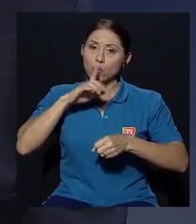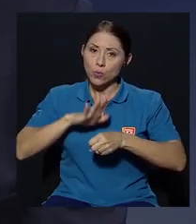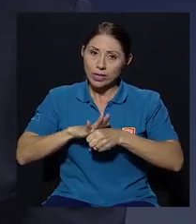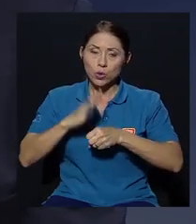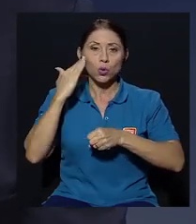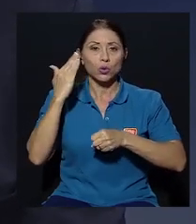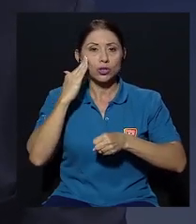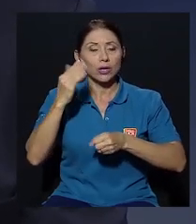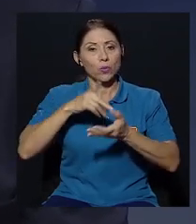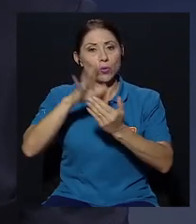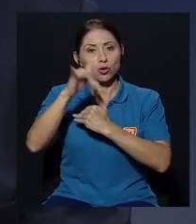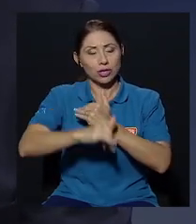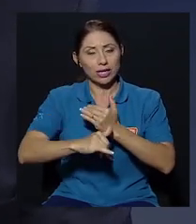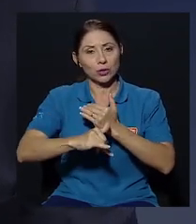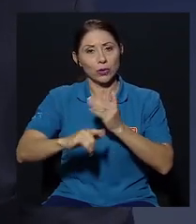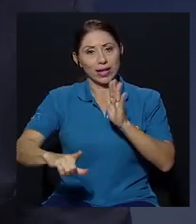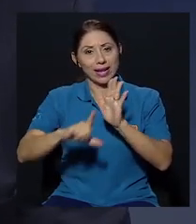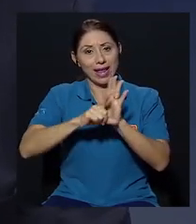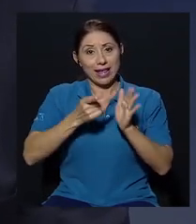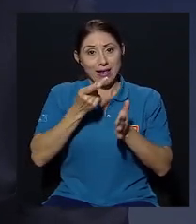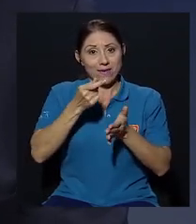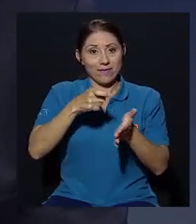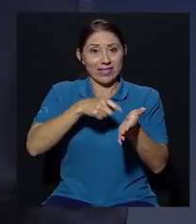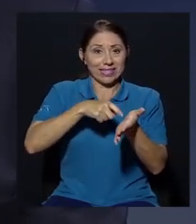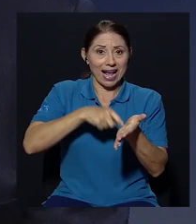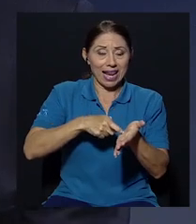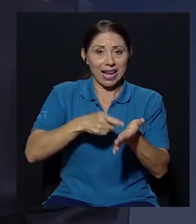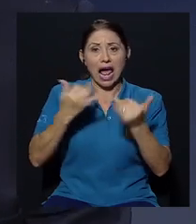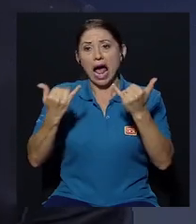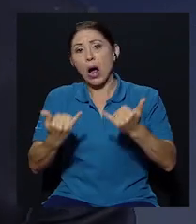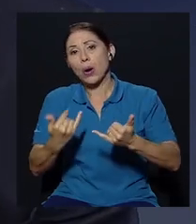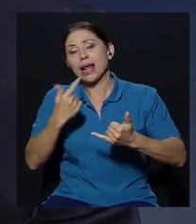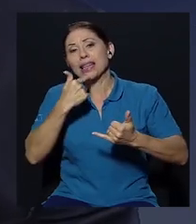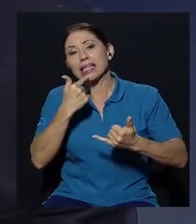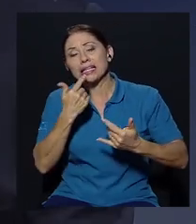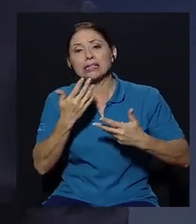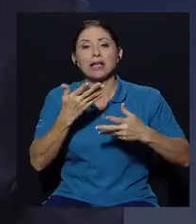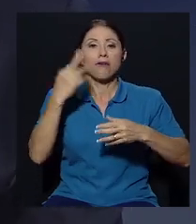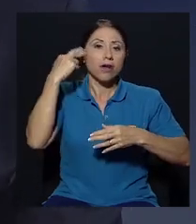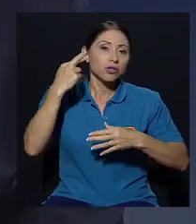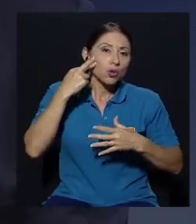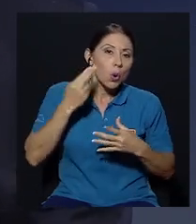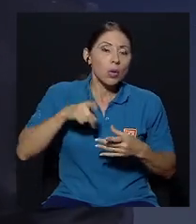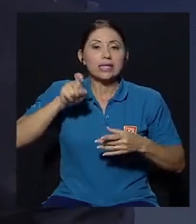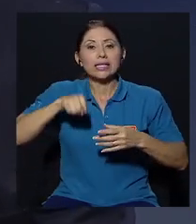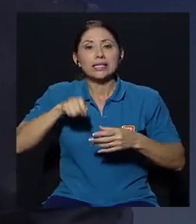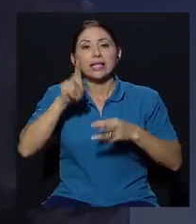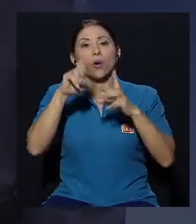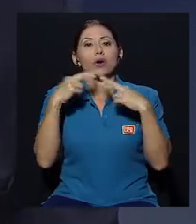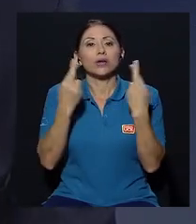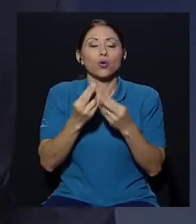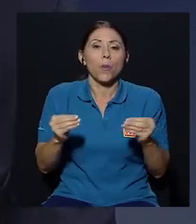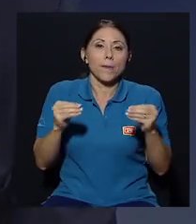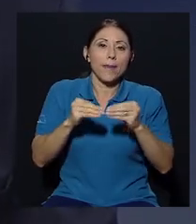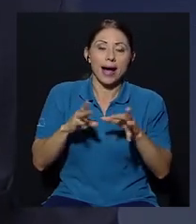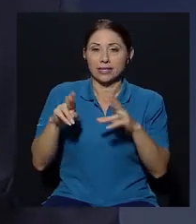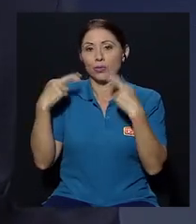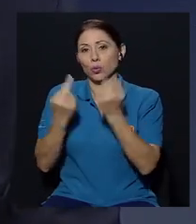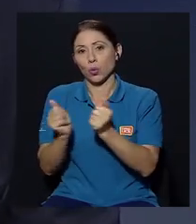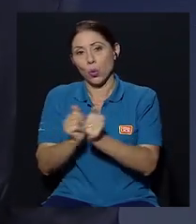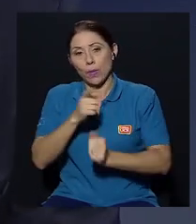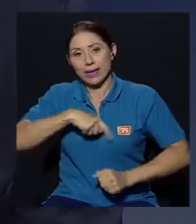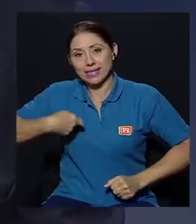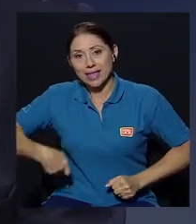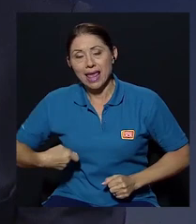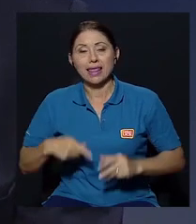un proyecto de ley fiscal ahora veo que se encuentran razones que hay que hacer una reunión más que se requiere una reunión con el presidente que el